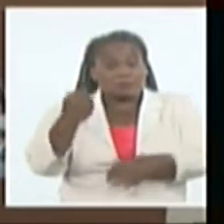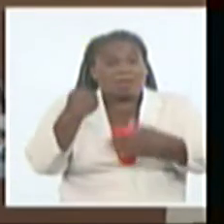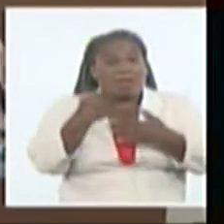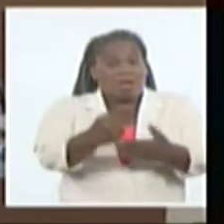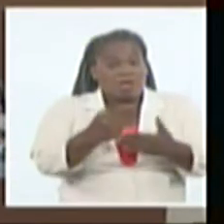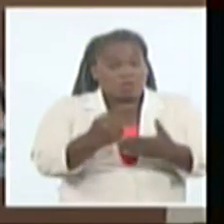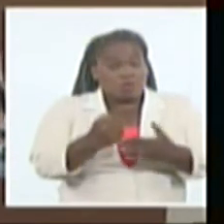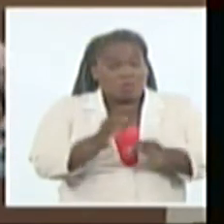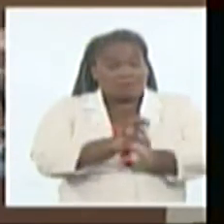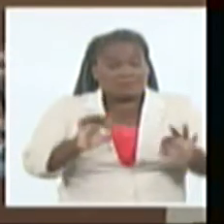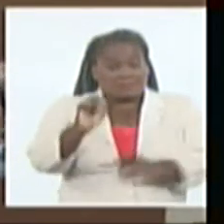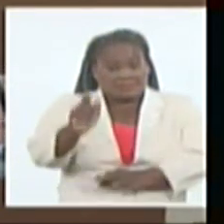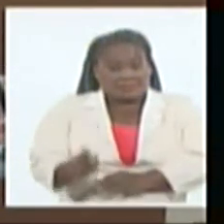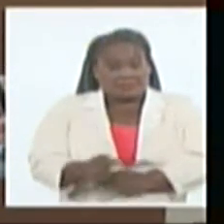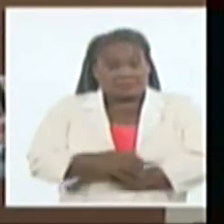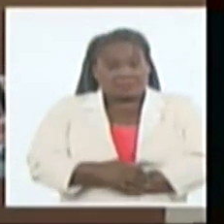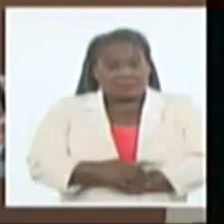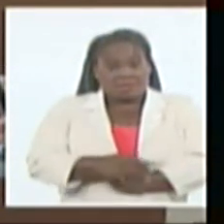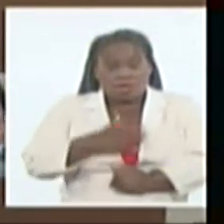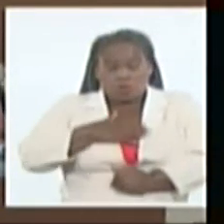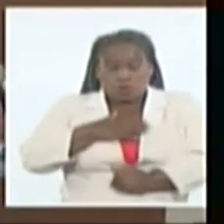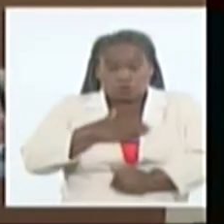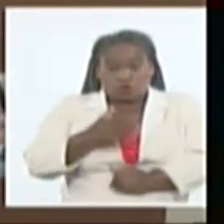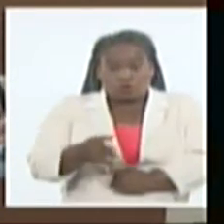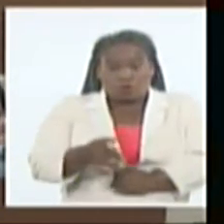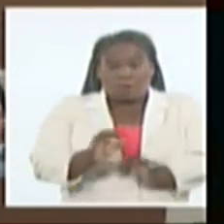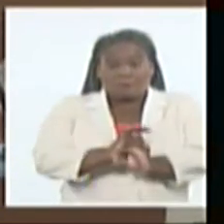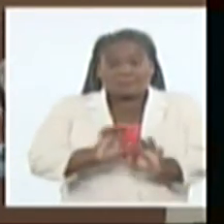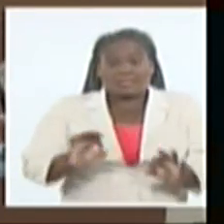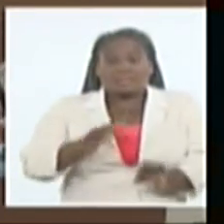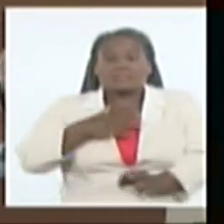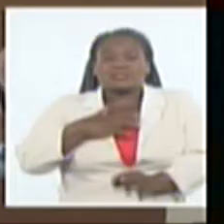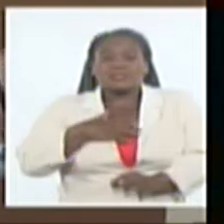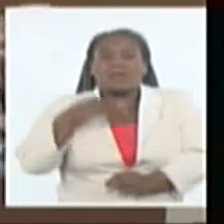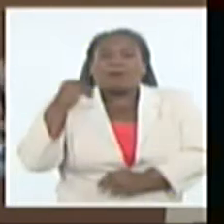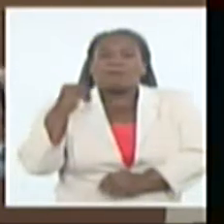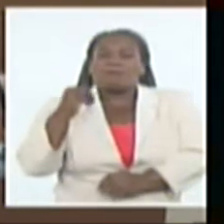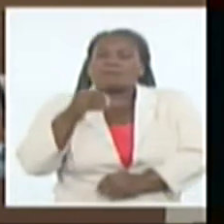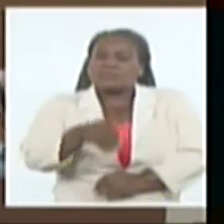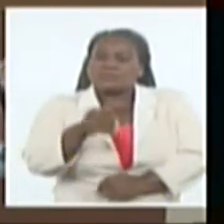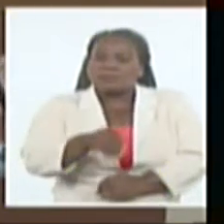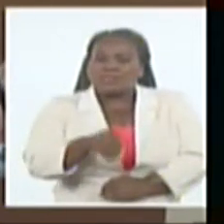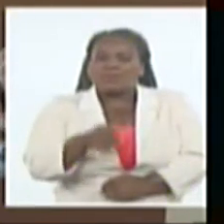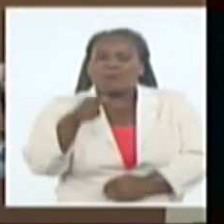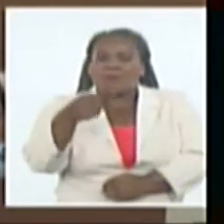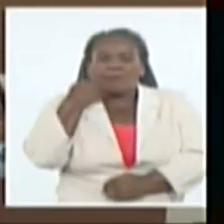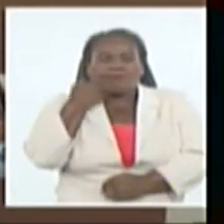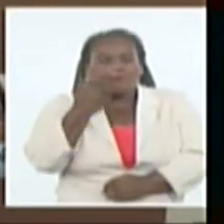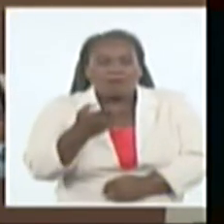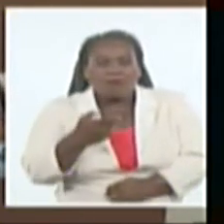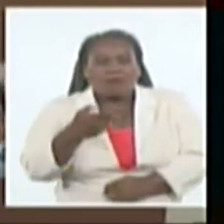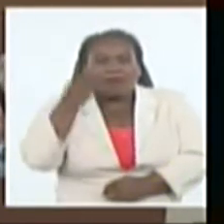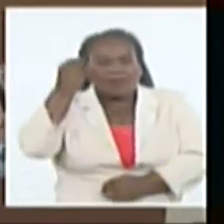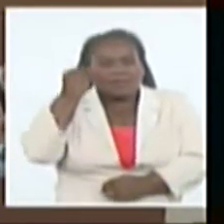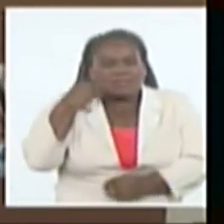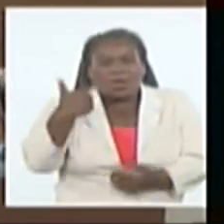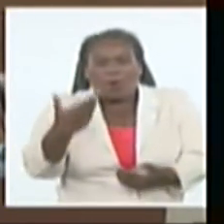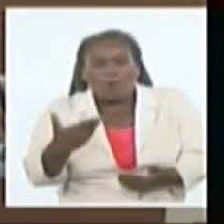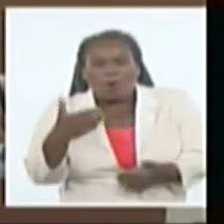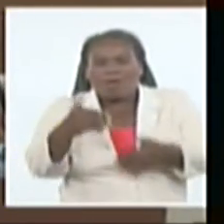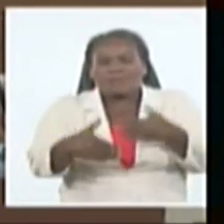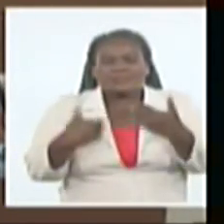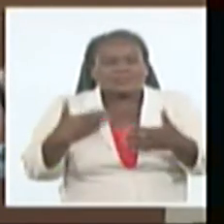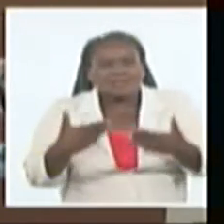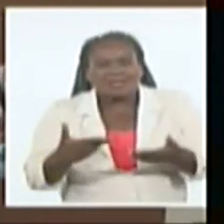dándole participación a nuestros expertos para que intervengan de manera activa en la